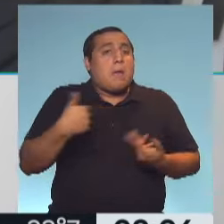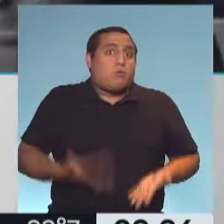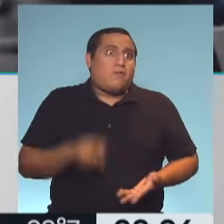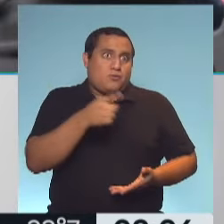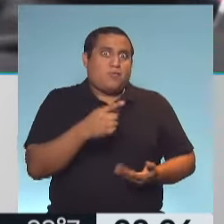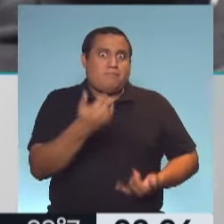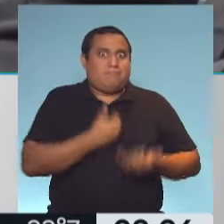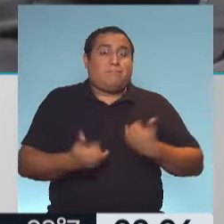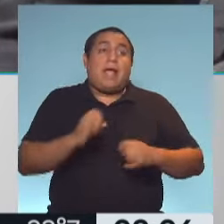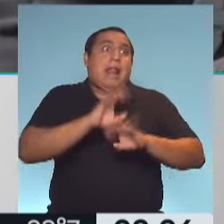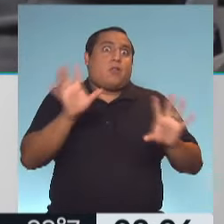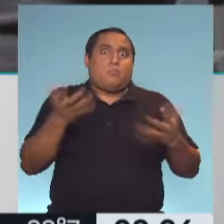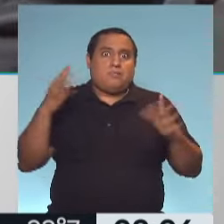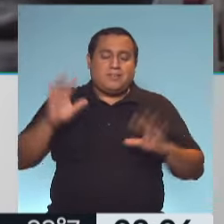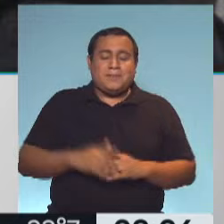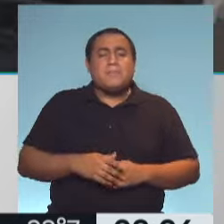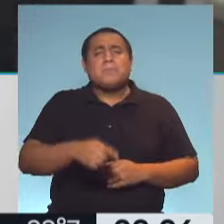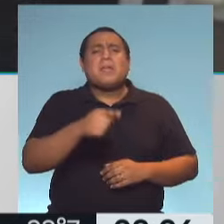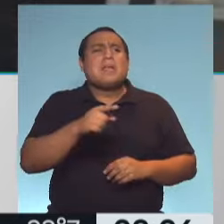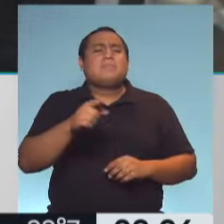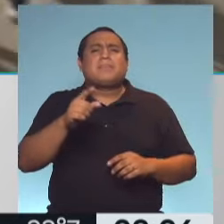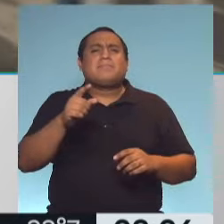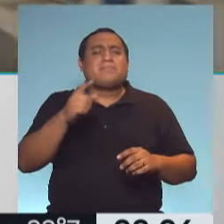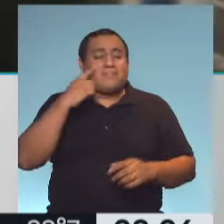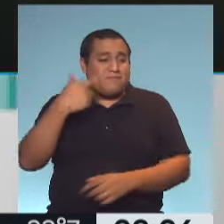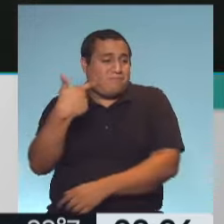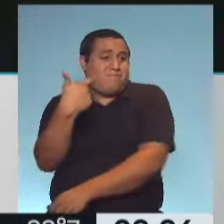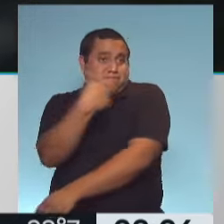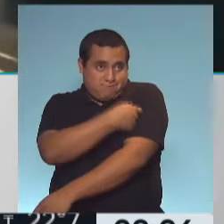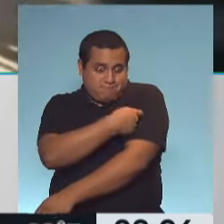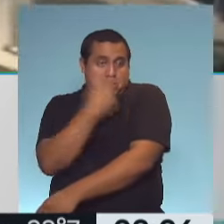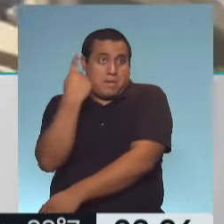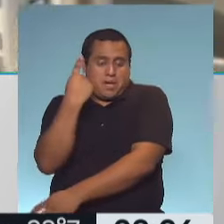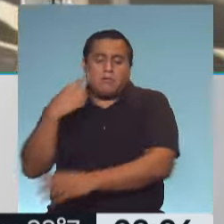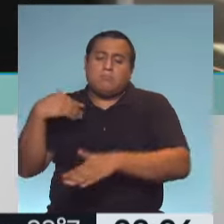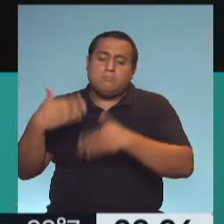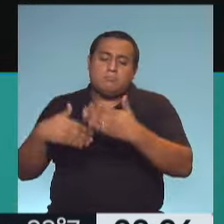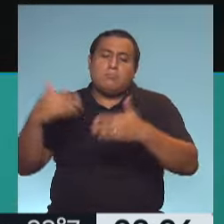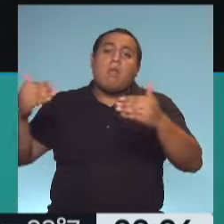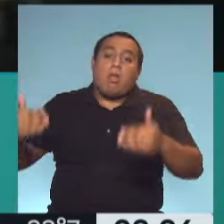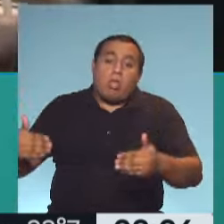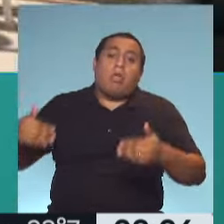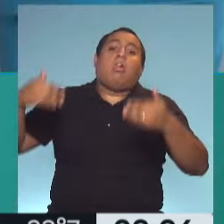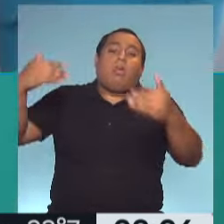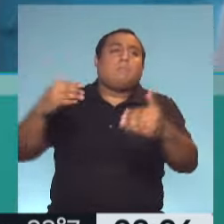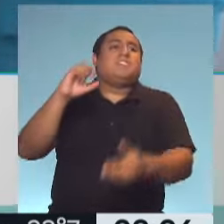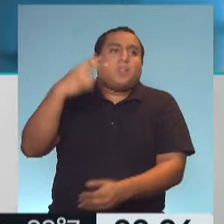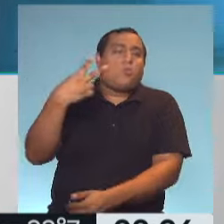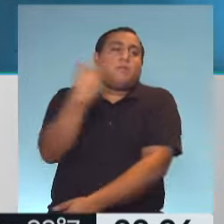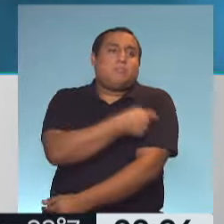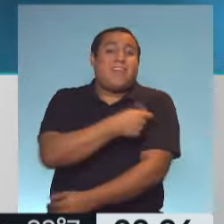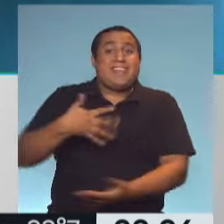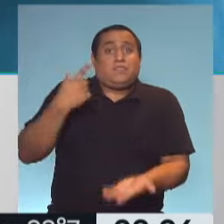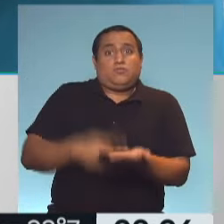nos puede quizás aclarar esta situación. El tema de diferir la segunda dosis es una decisión epidemiológica, por supuesto, que se ha tomado no solo en la